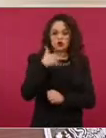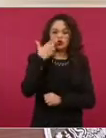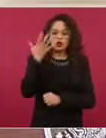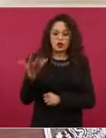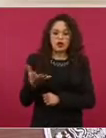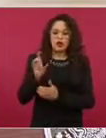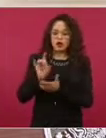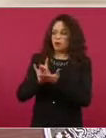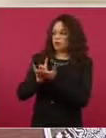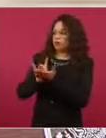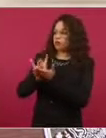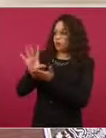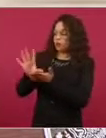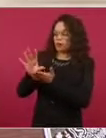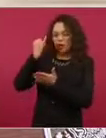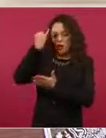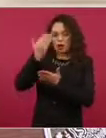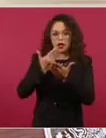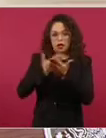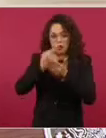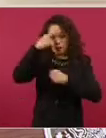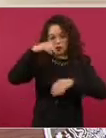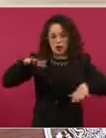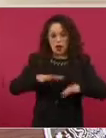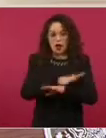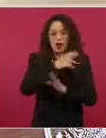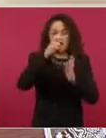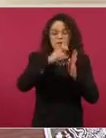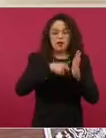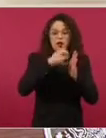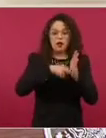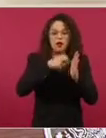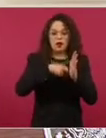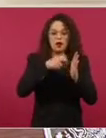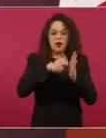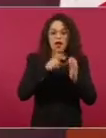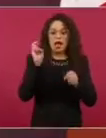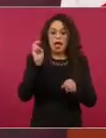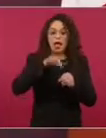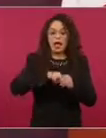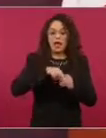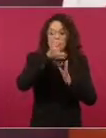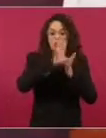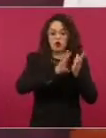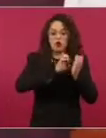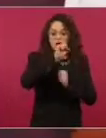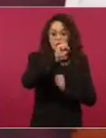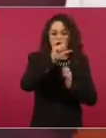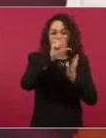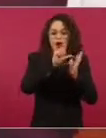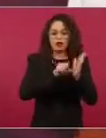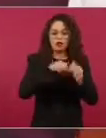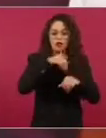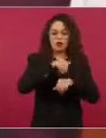a la Constitución, a la ley, sobre el artículo 33.